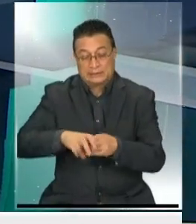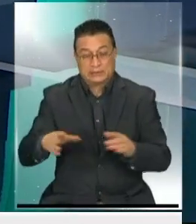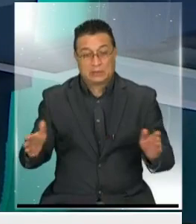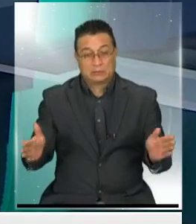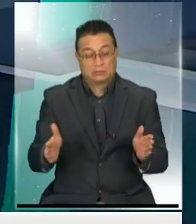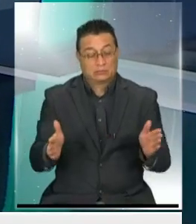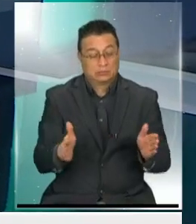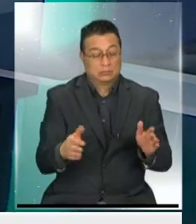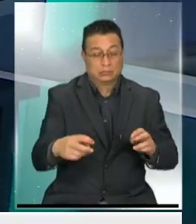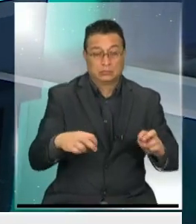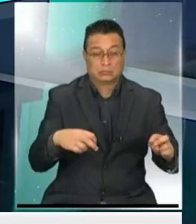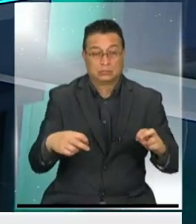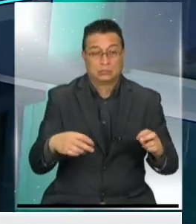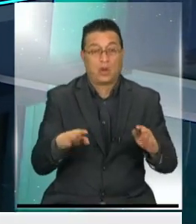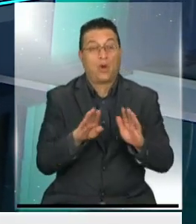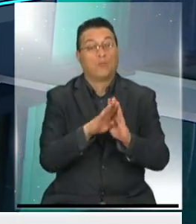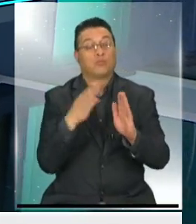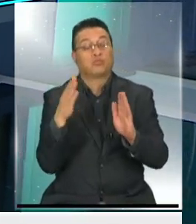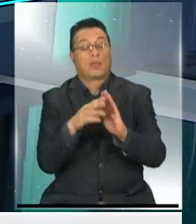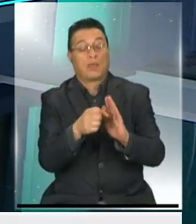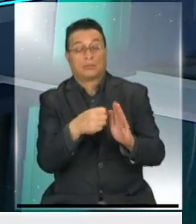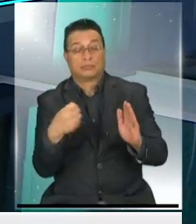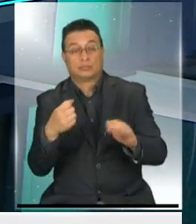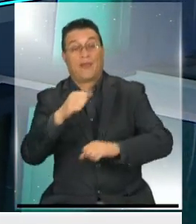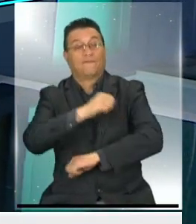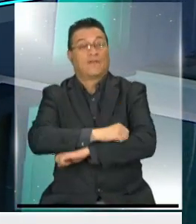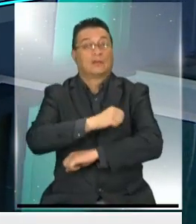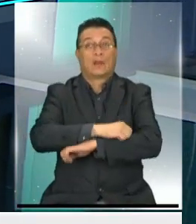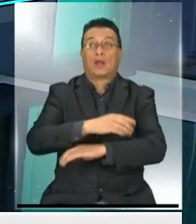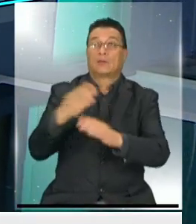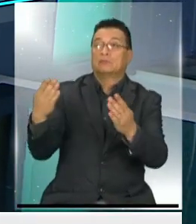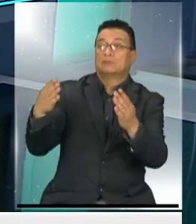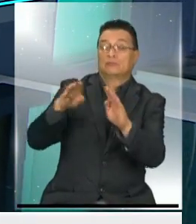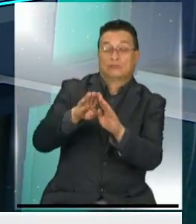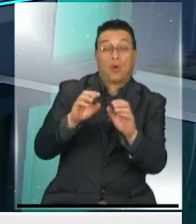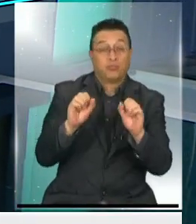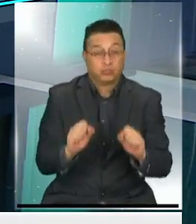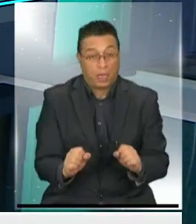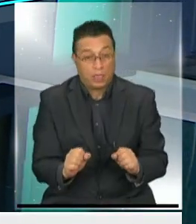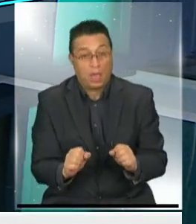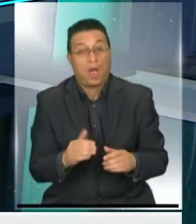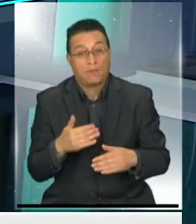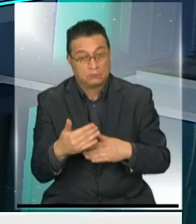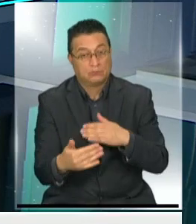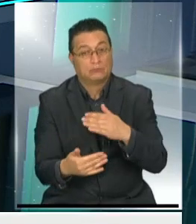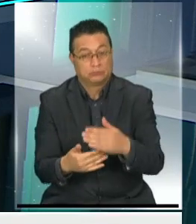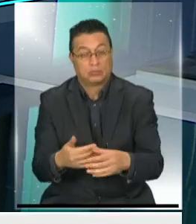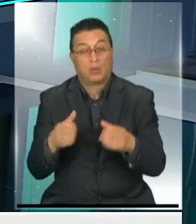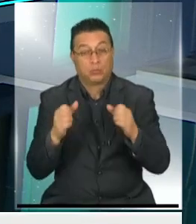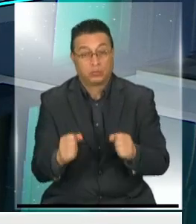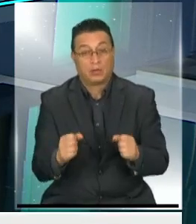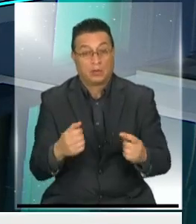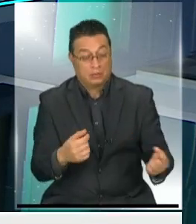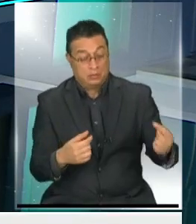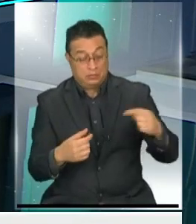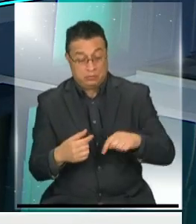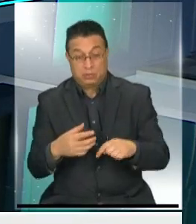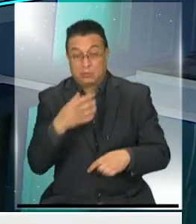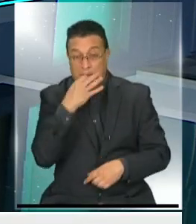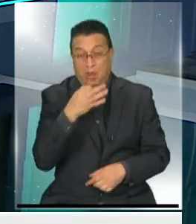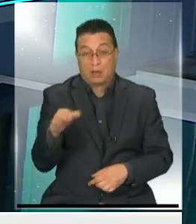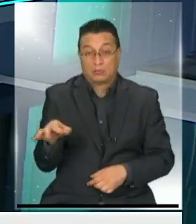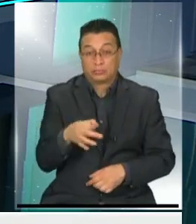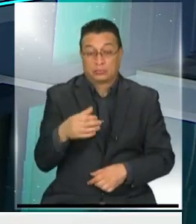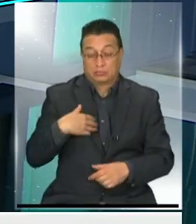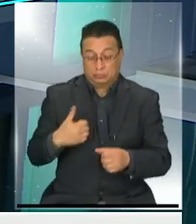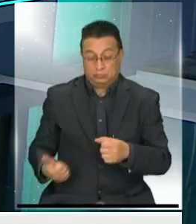como estamos viendo, abrir una puerta, cerrar una ventana, es decir, estamos avanzando, ¿por qué no en una de esas también estar acá, hablar en